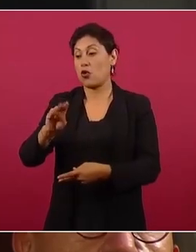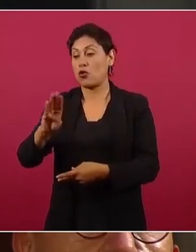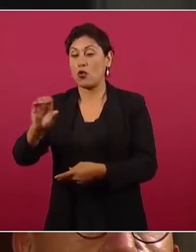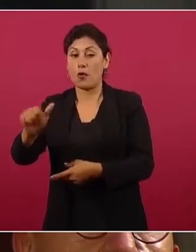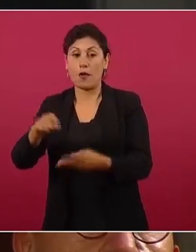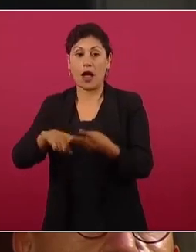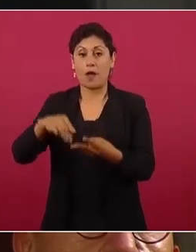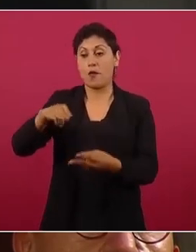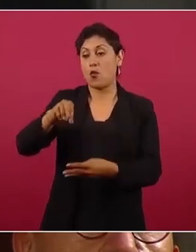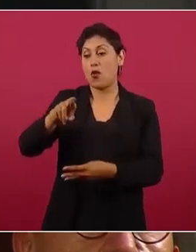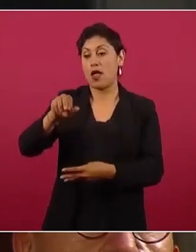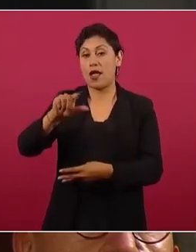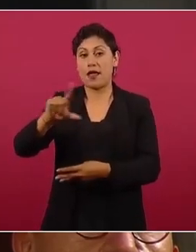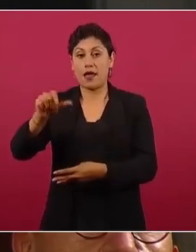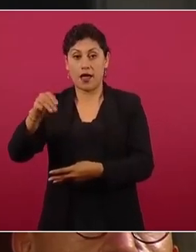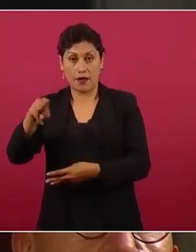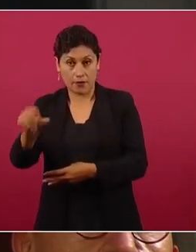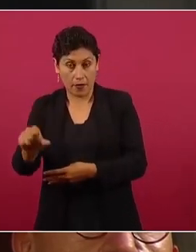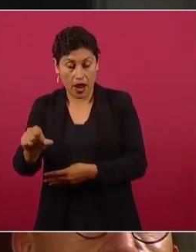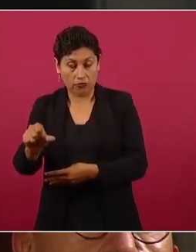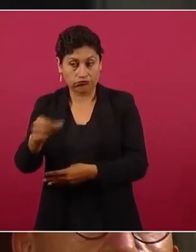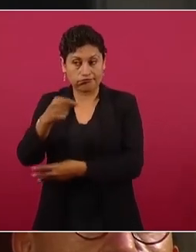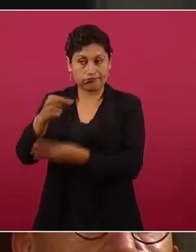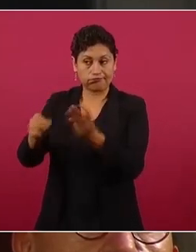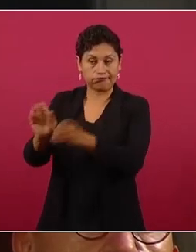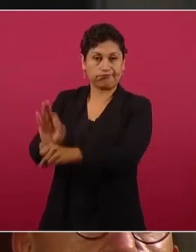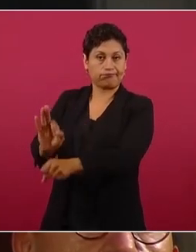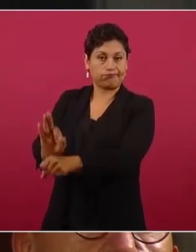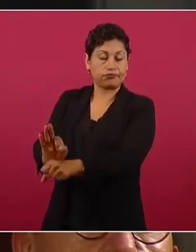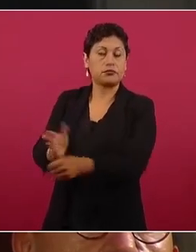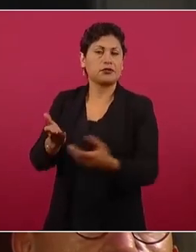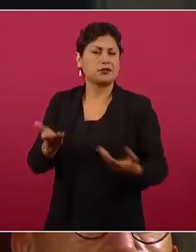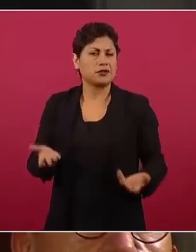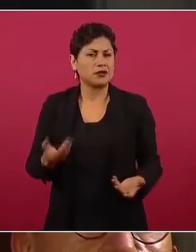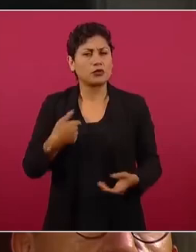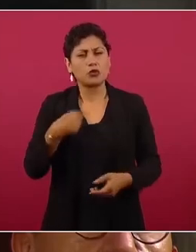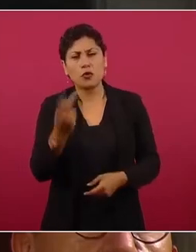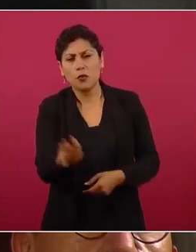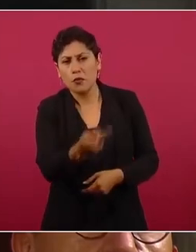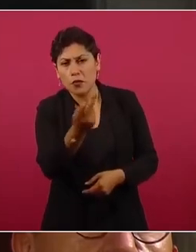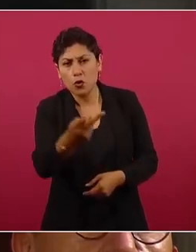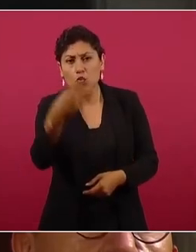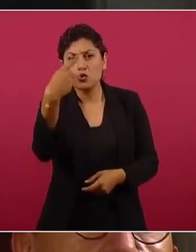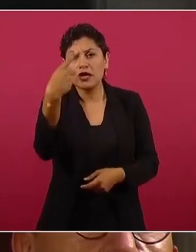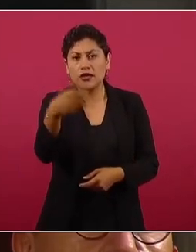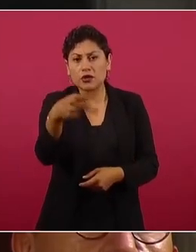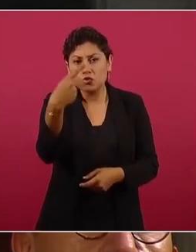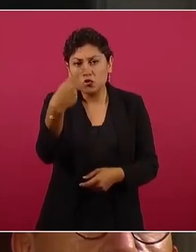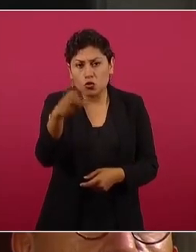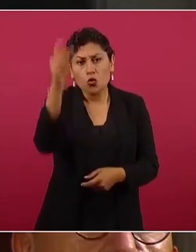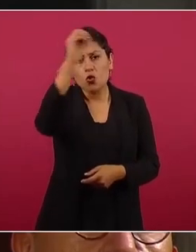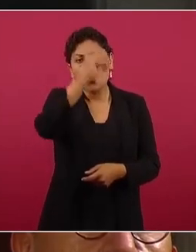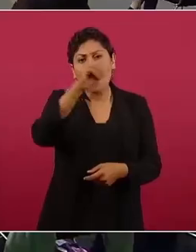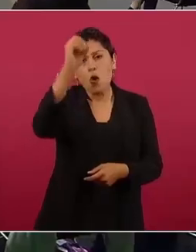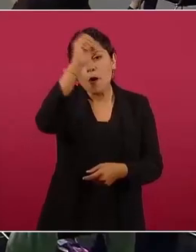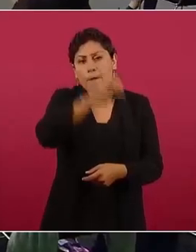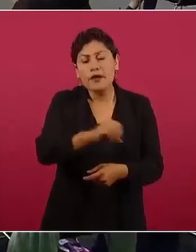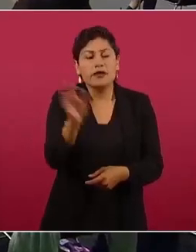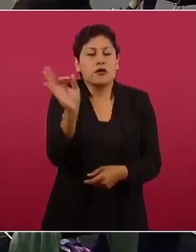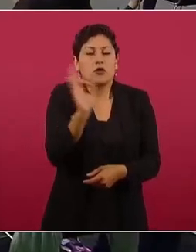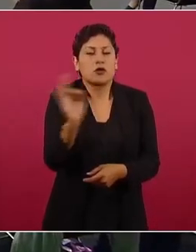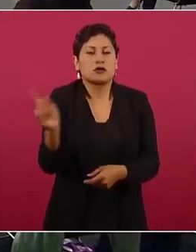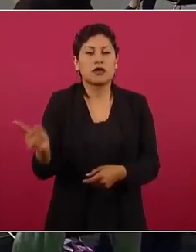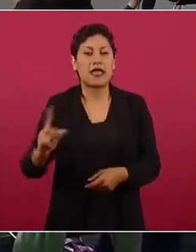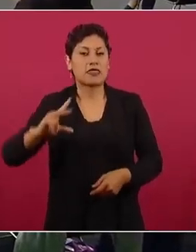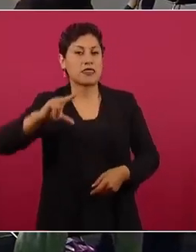Señor presidente, ¿cuál sería su plan B en cuanto a la reforma electoral? Si hay un